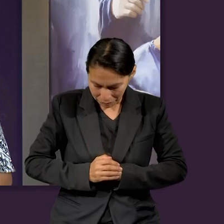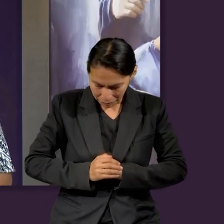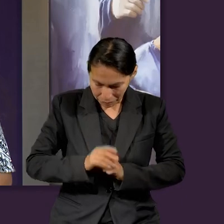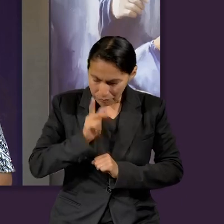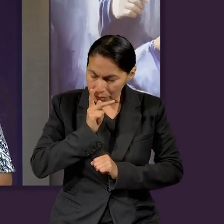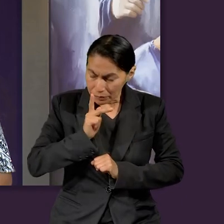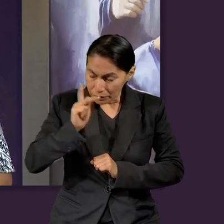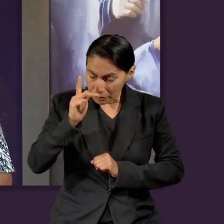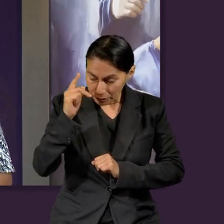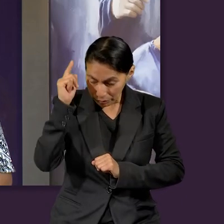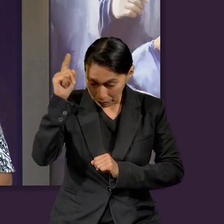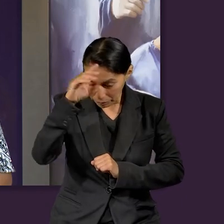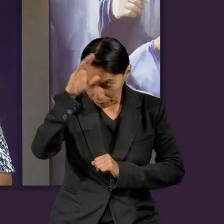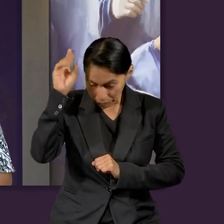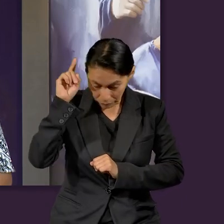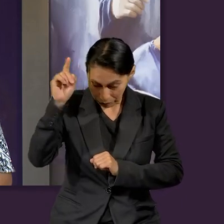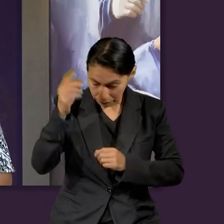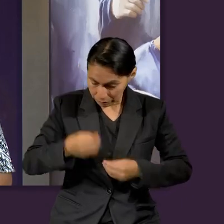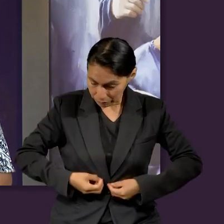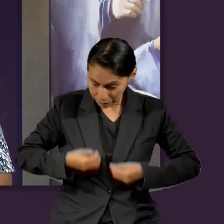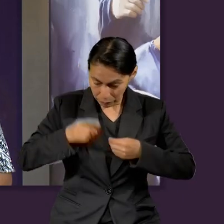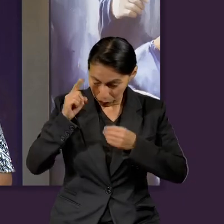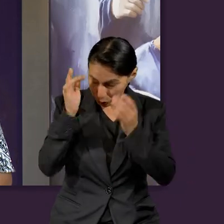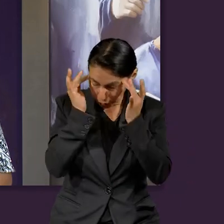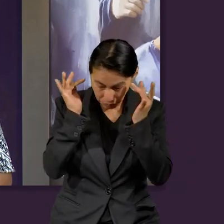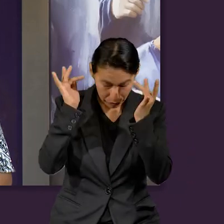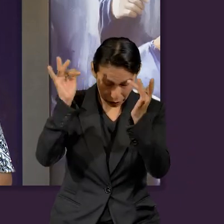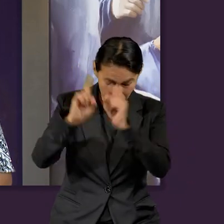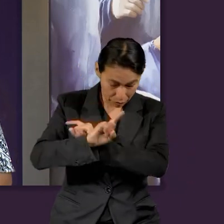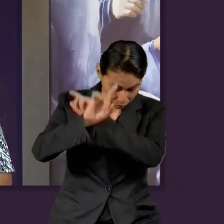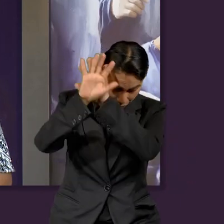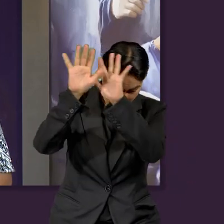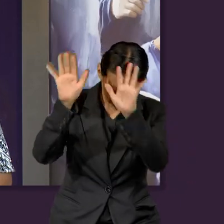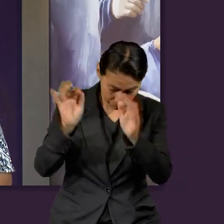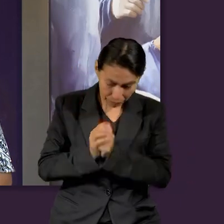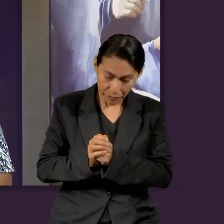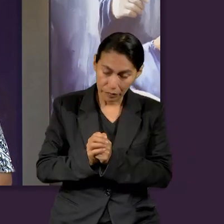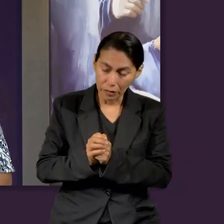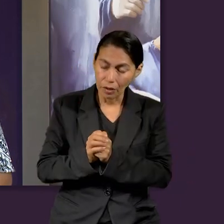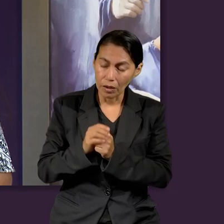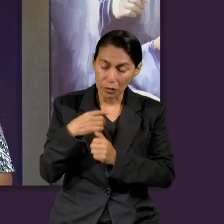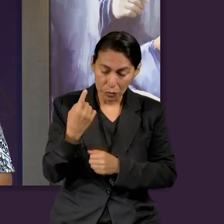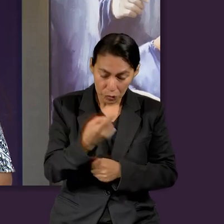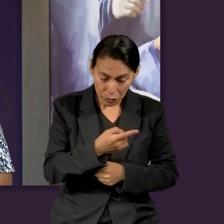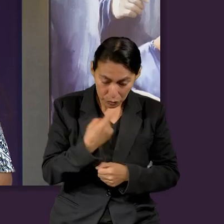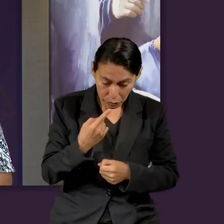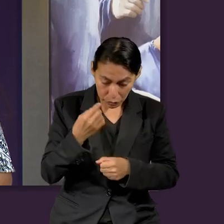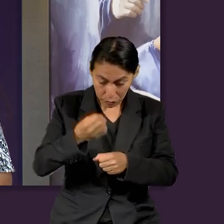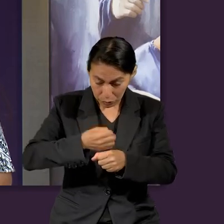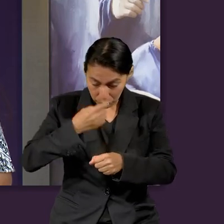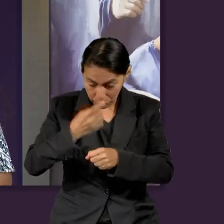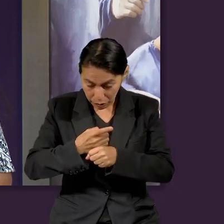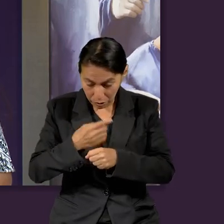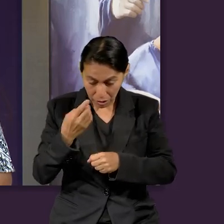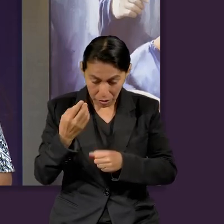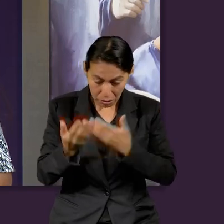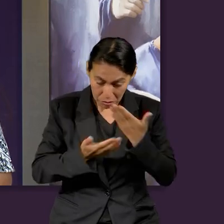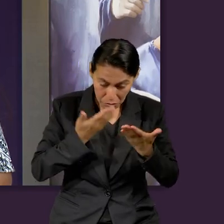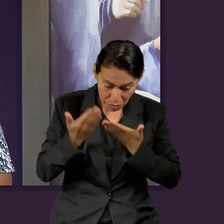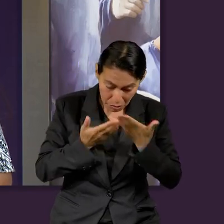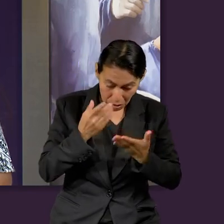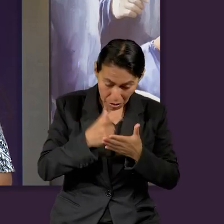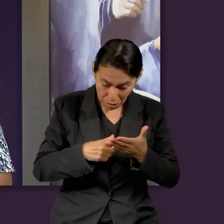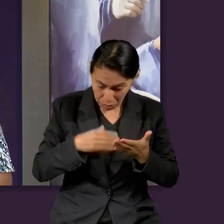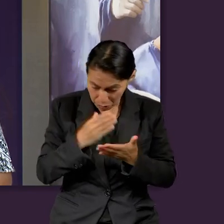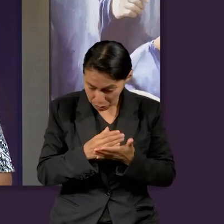Padre nuestro que habitas en las alturas de los cielos, santo y glorificado es tu nombre. Padre, te agradecemos porque nos das la oportunidad de estudiar una